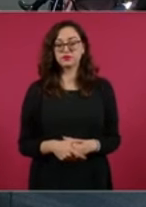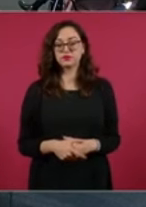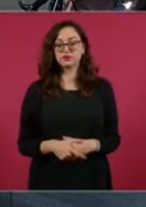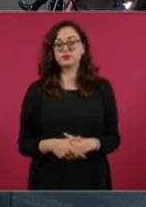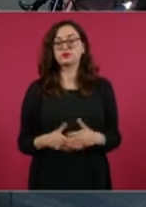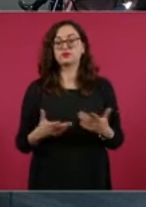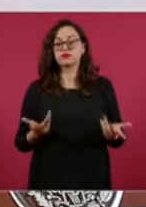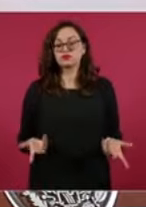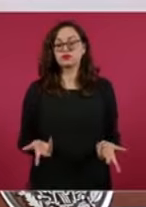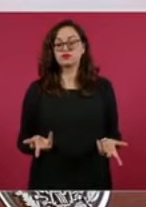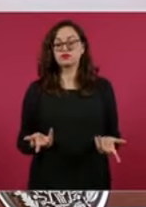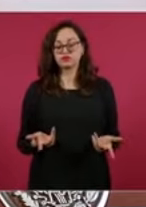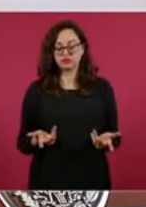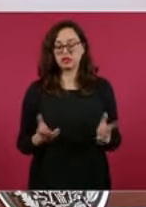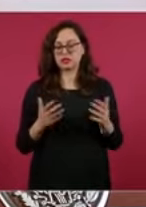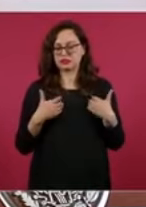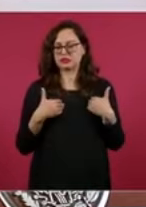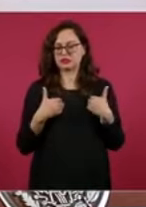económica coincidían,